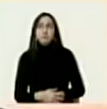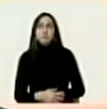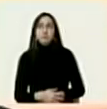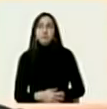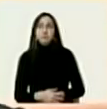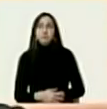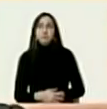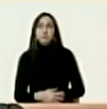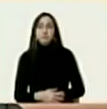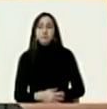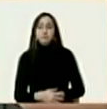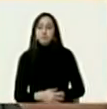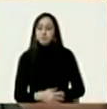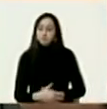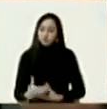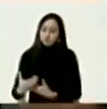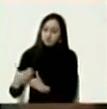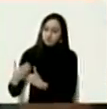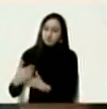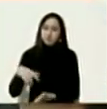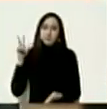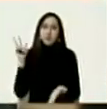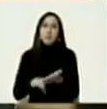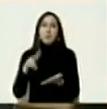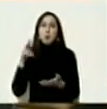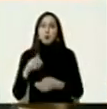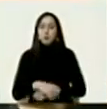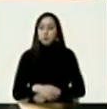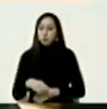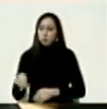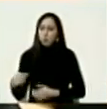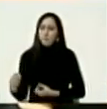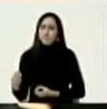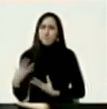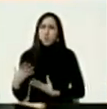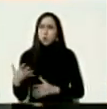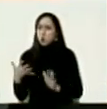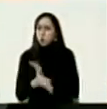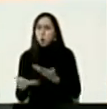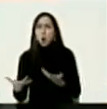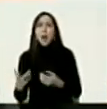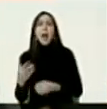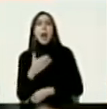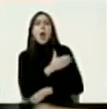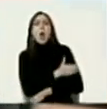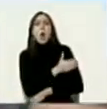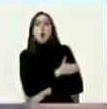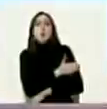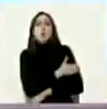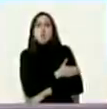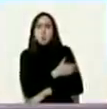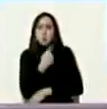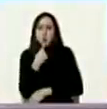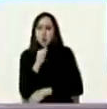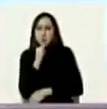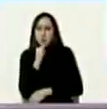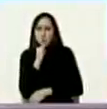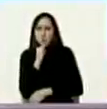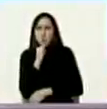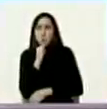correcto aprobado también dando un mensaje sobre la oposición correcto